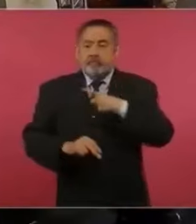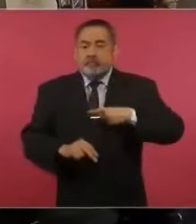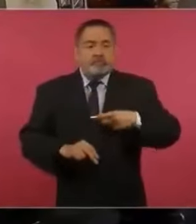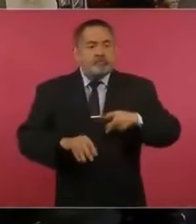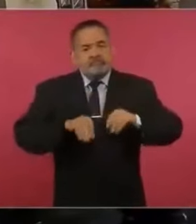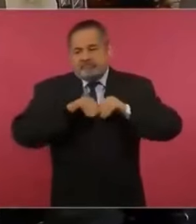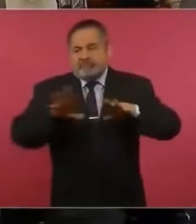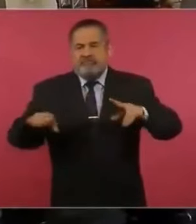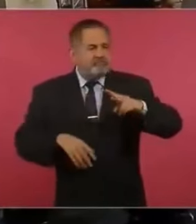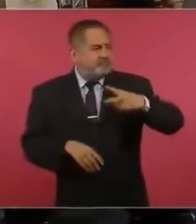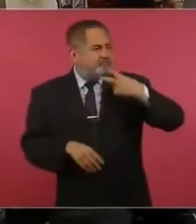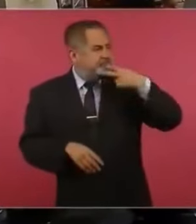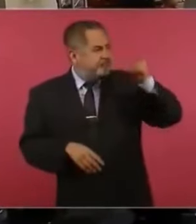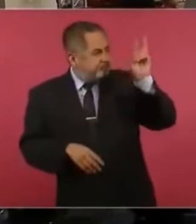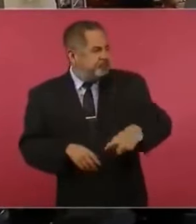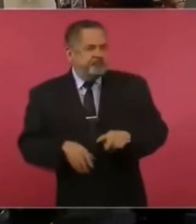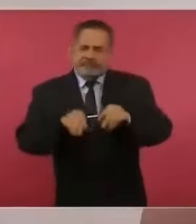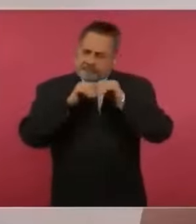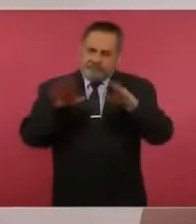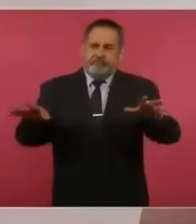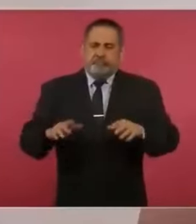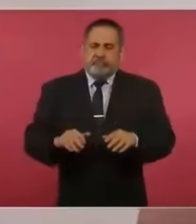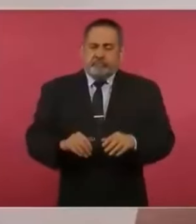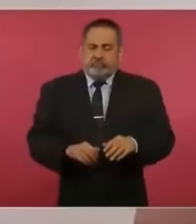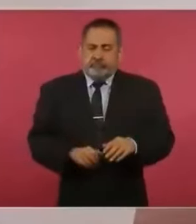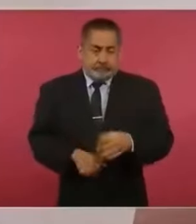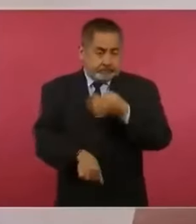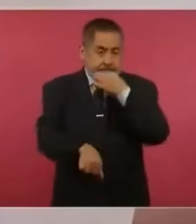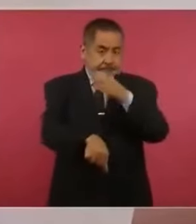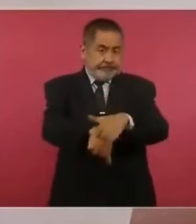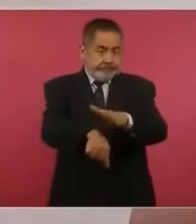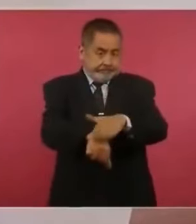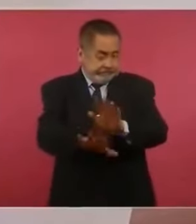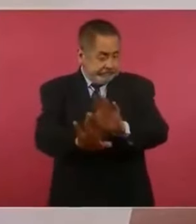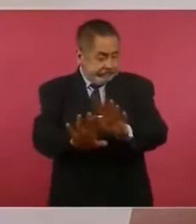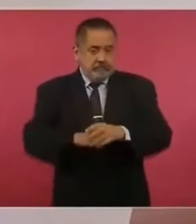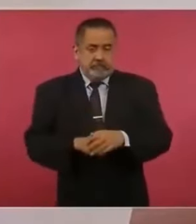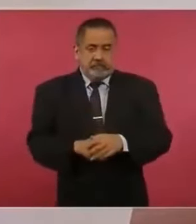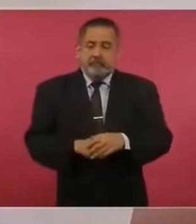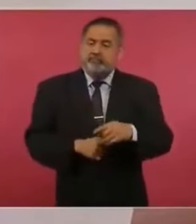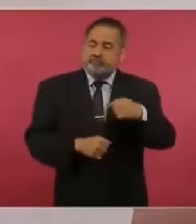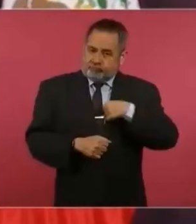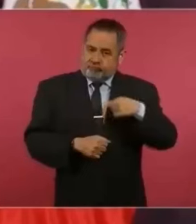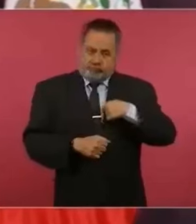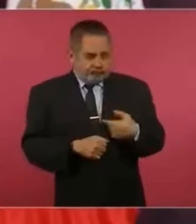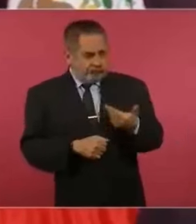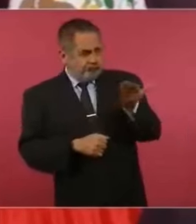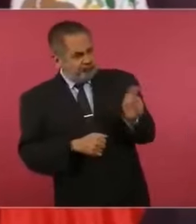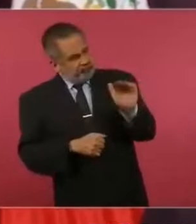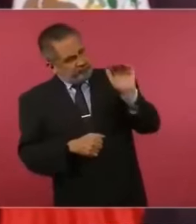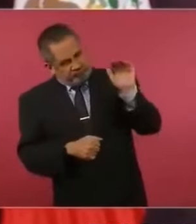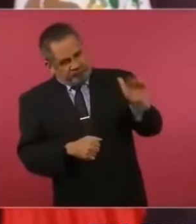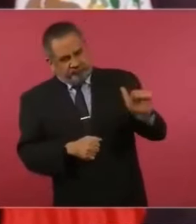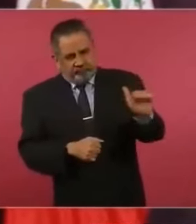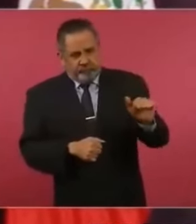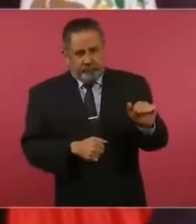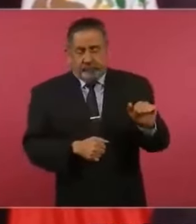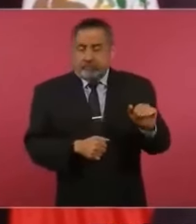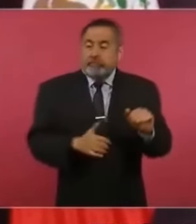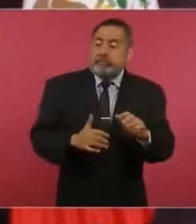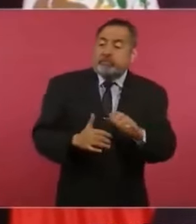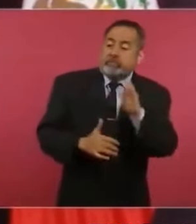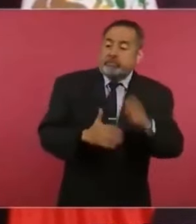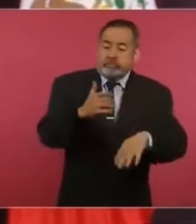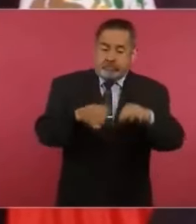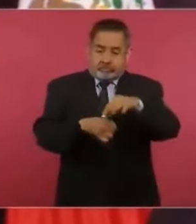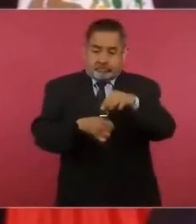Yo les adelanto, le voy a pedir en su momento, nada